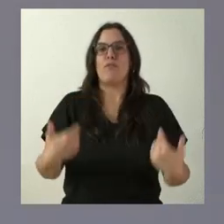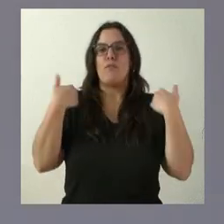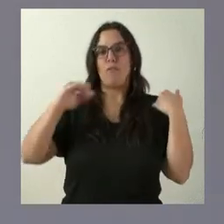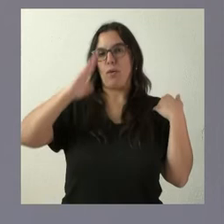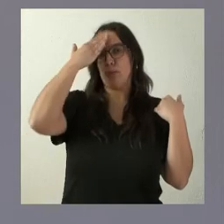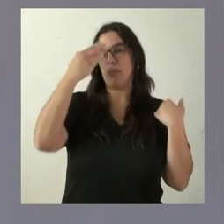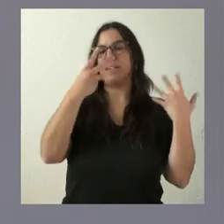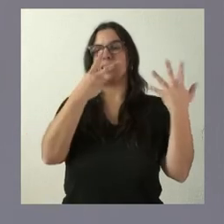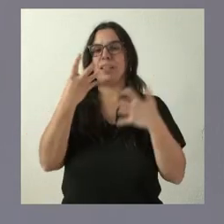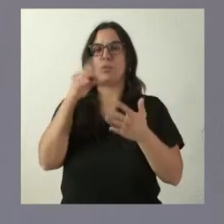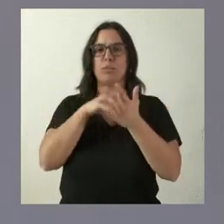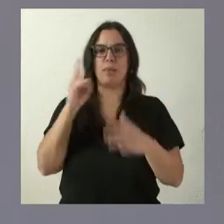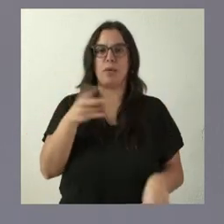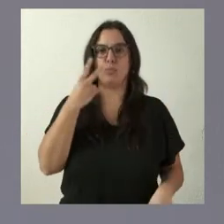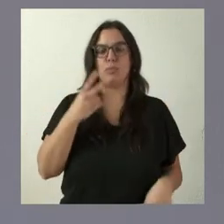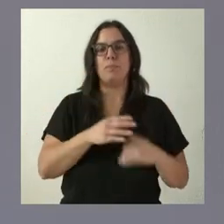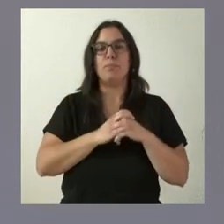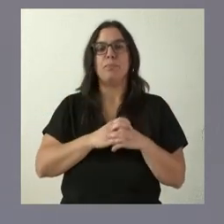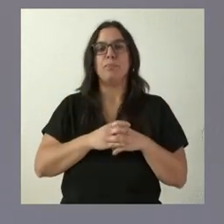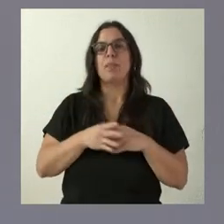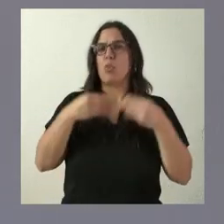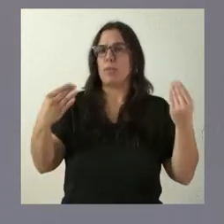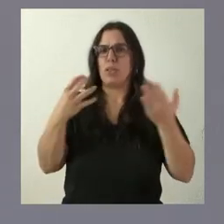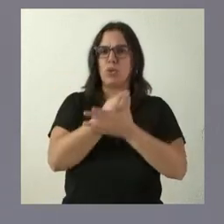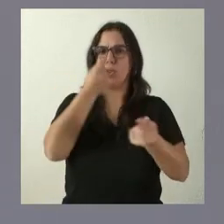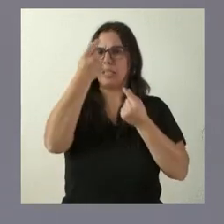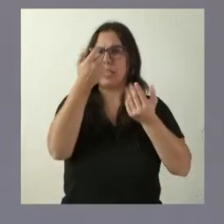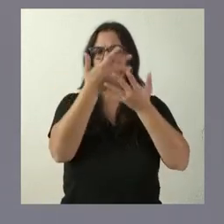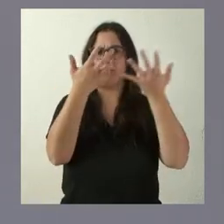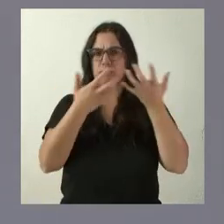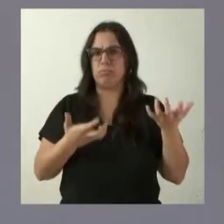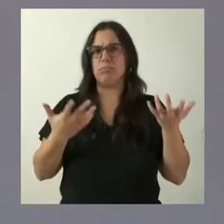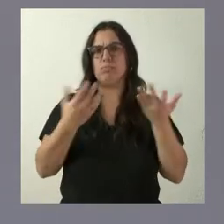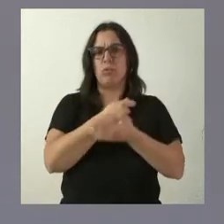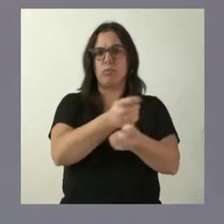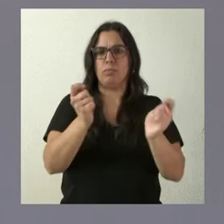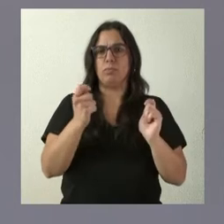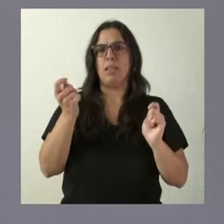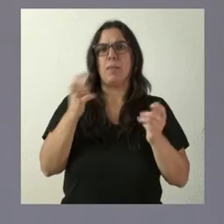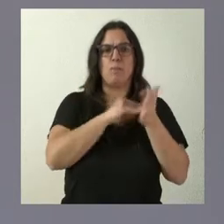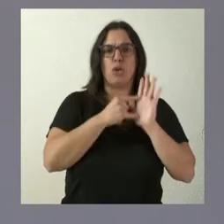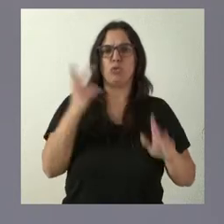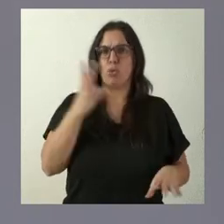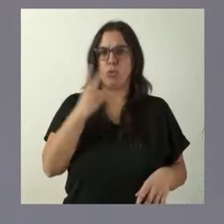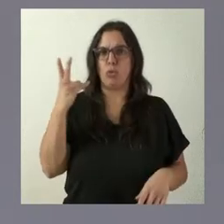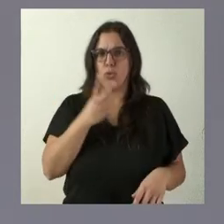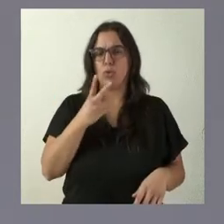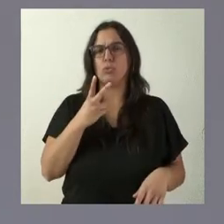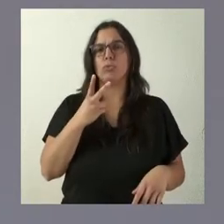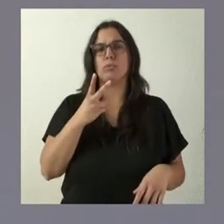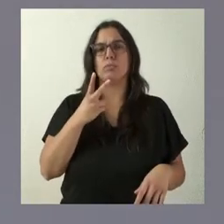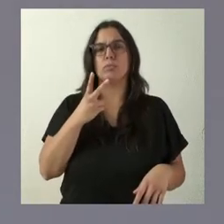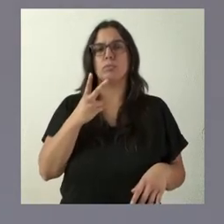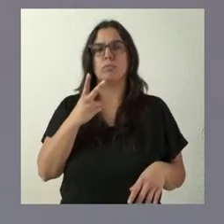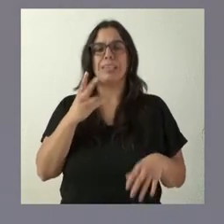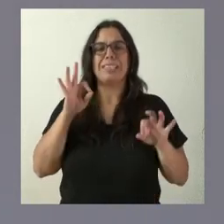.000 euros. Tienen ustedes toda la documentación y todos los datos de ambos proyectos de contenido de